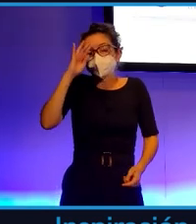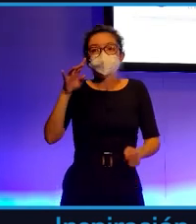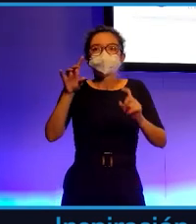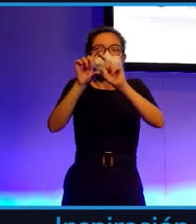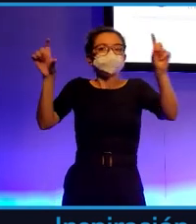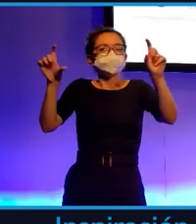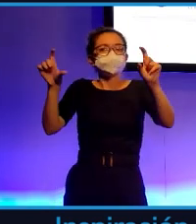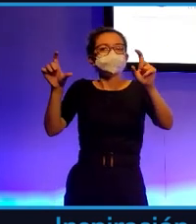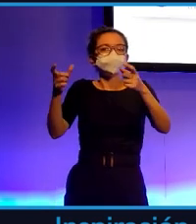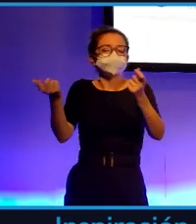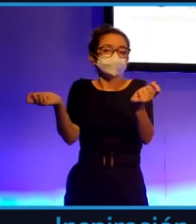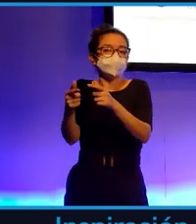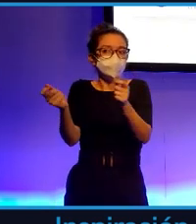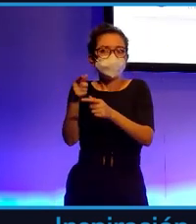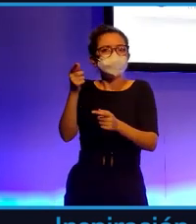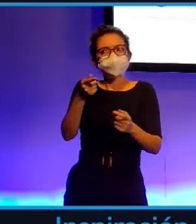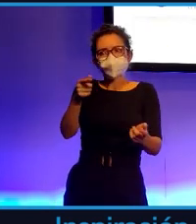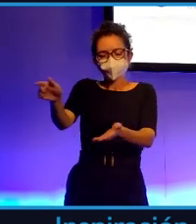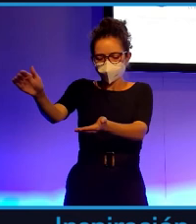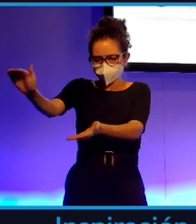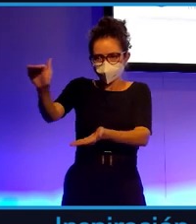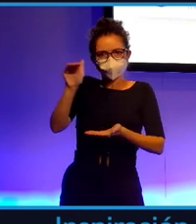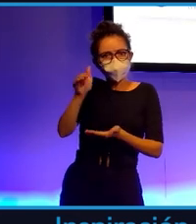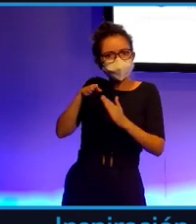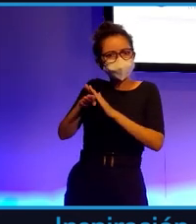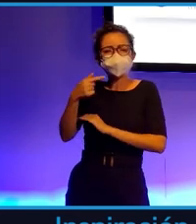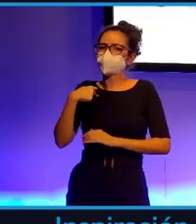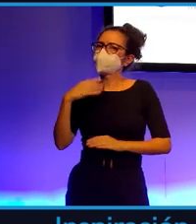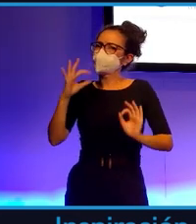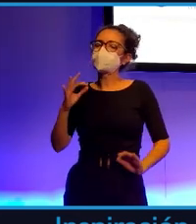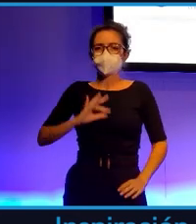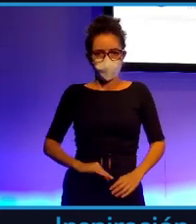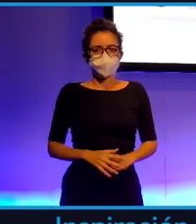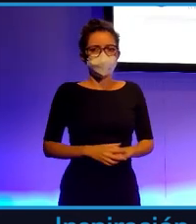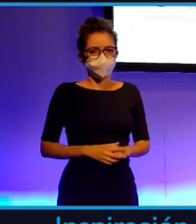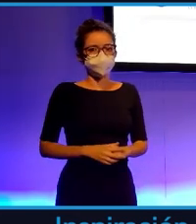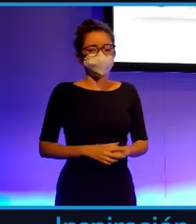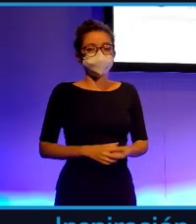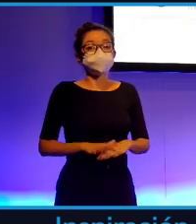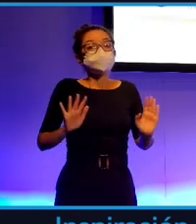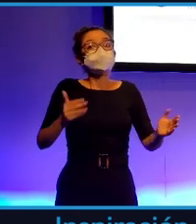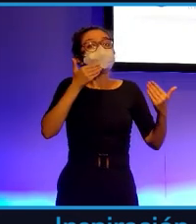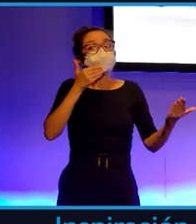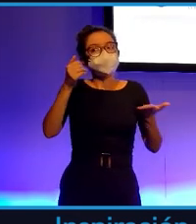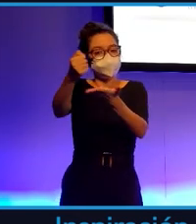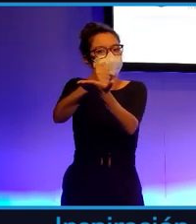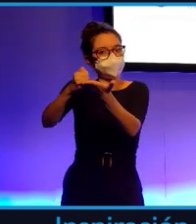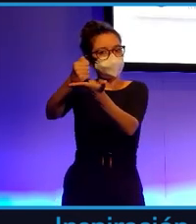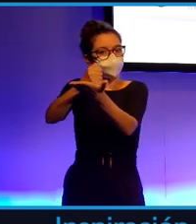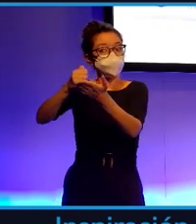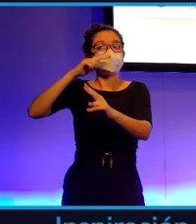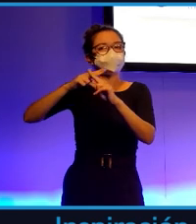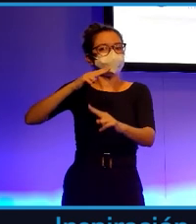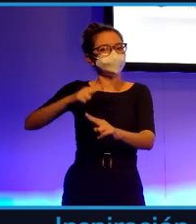llegar a ser bastante peligroso. Por otro lado, gracias a que esta farmacéutica ha conseguido estos